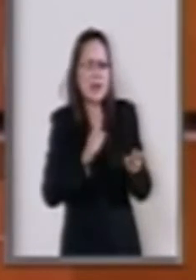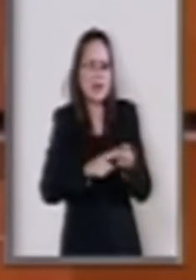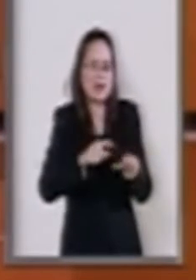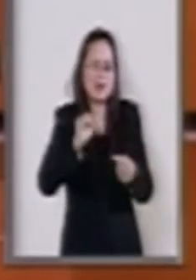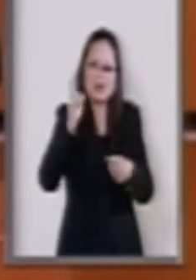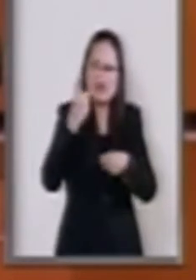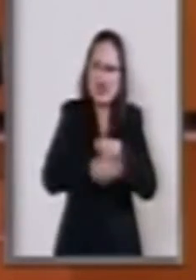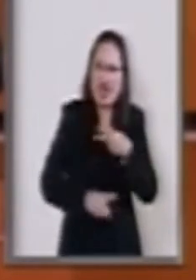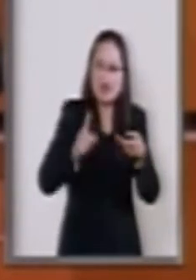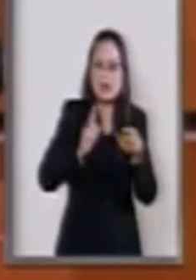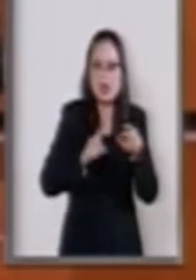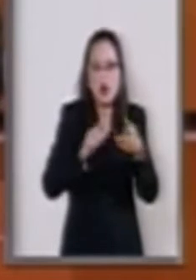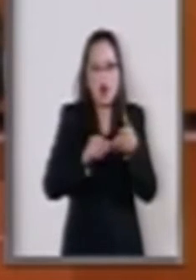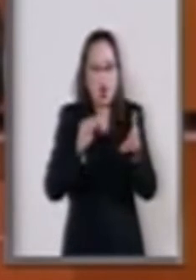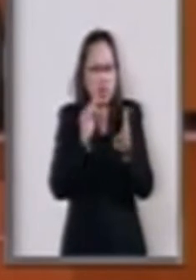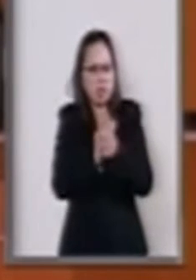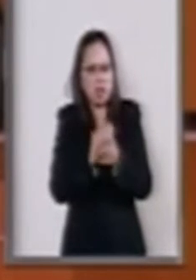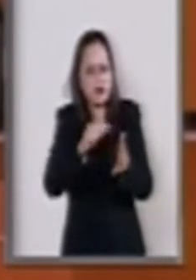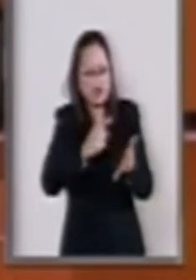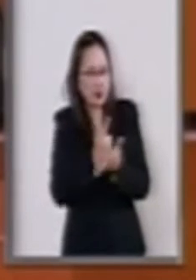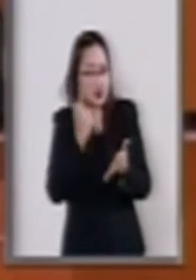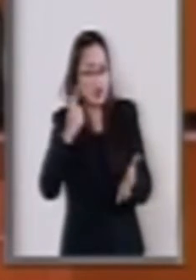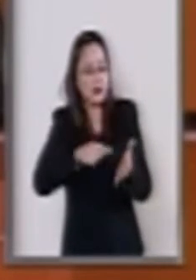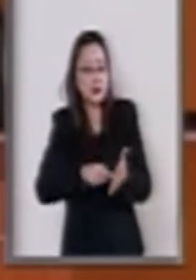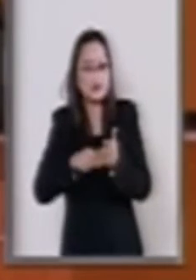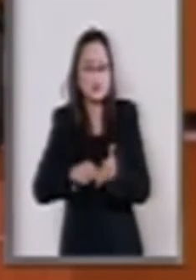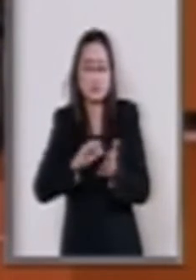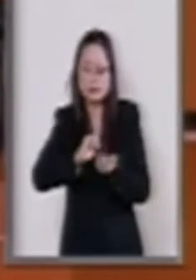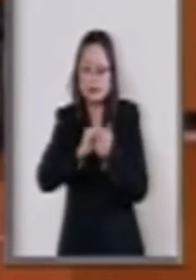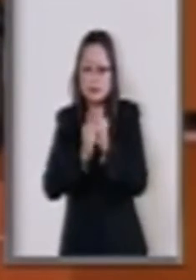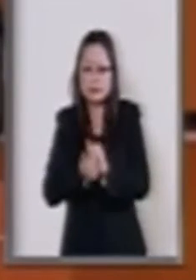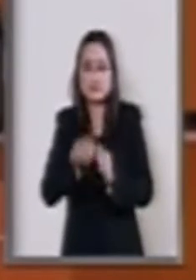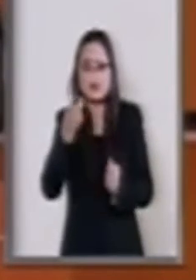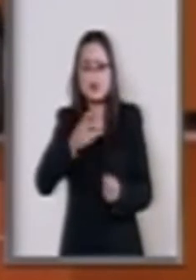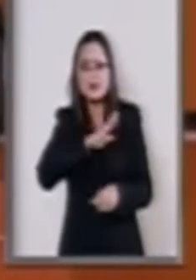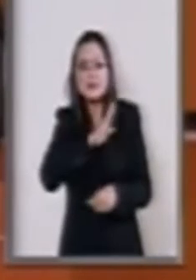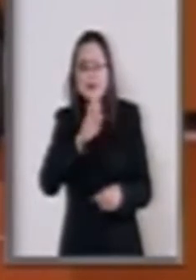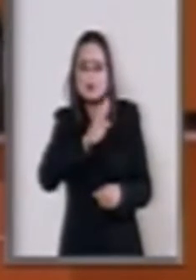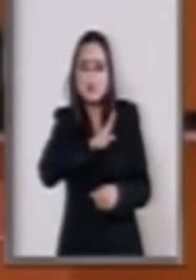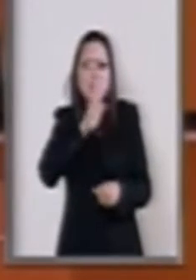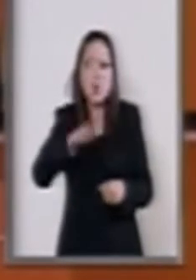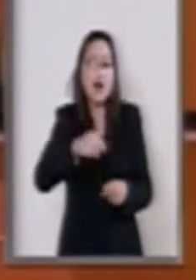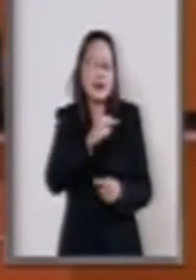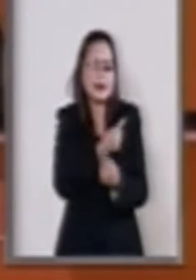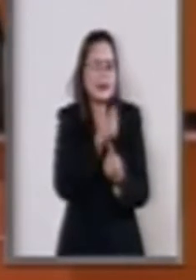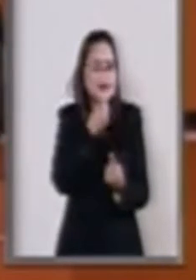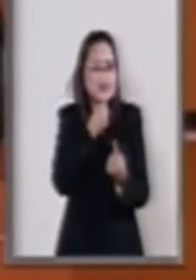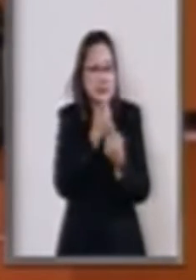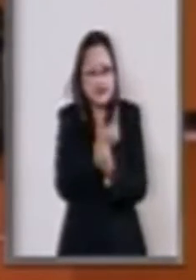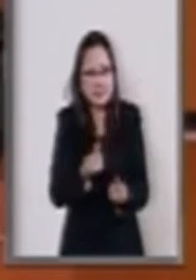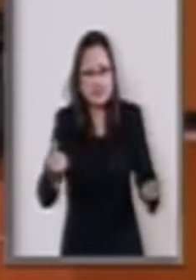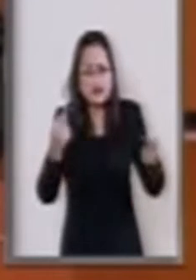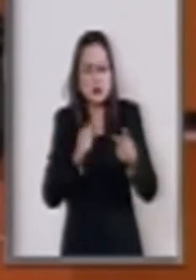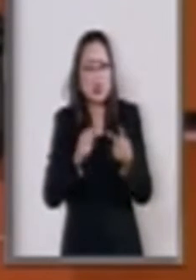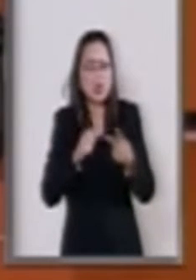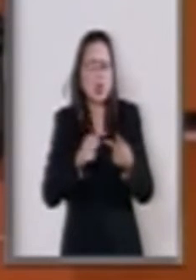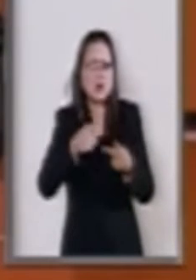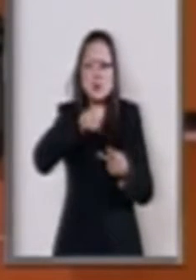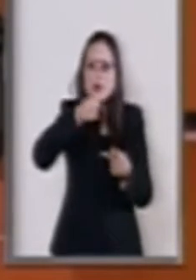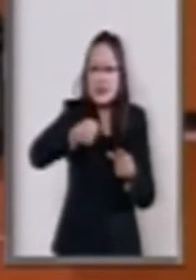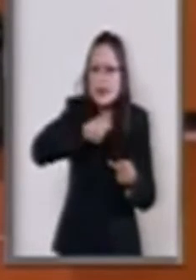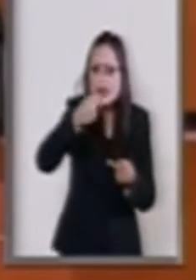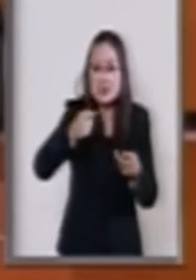negligencia u omisión grave que dan por resultado la muerte de un menor o de un